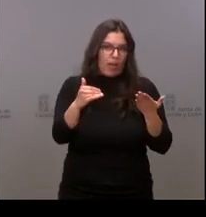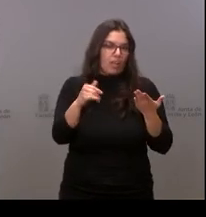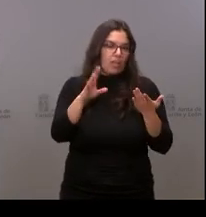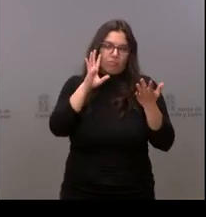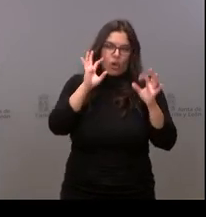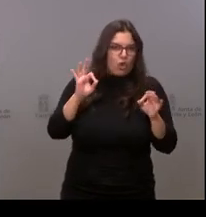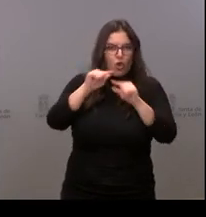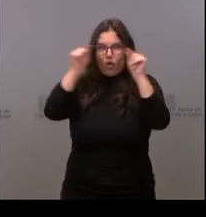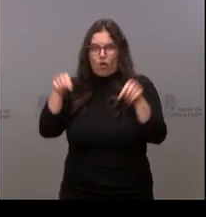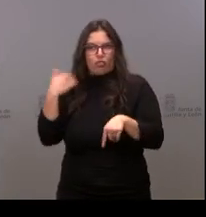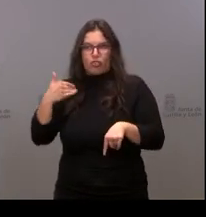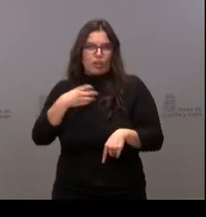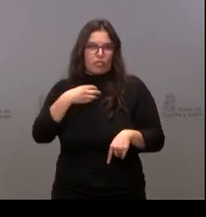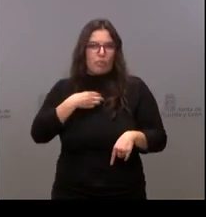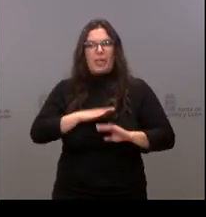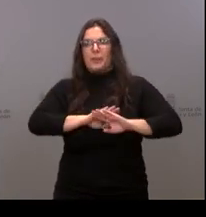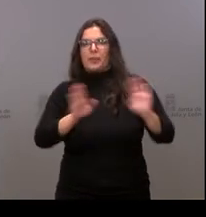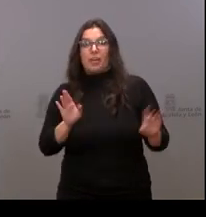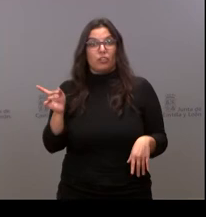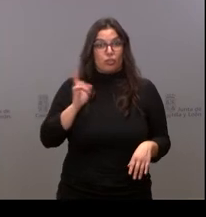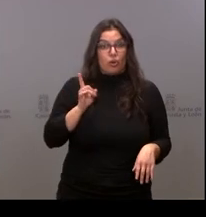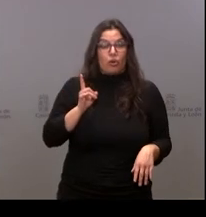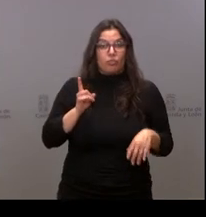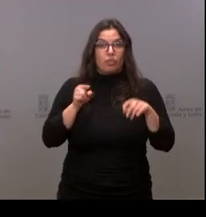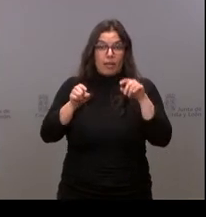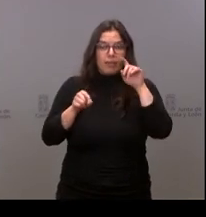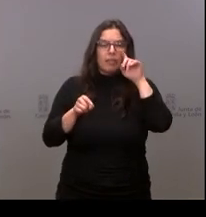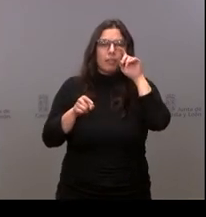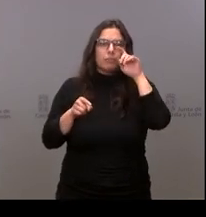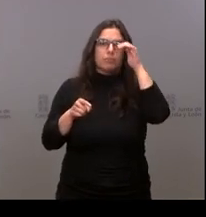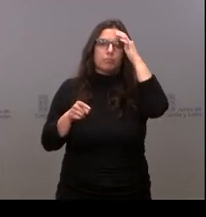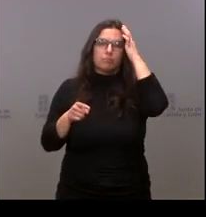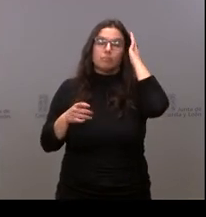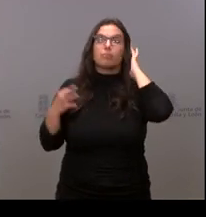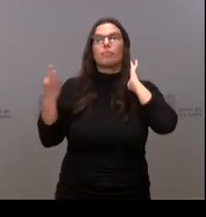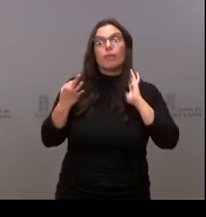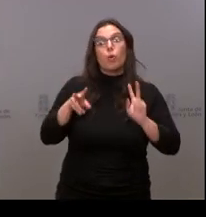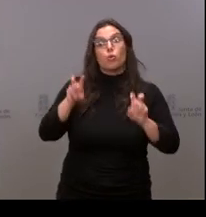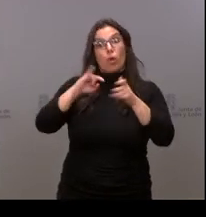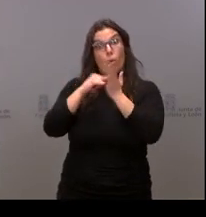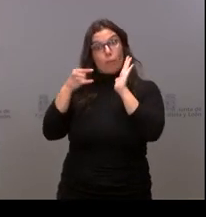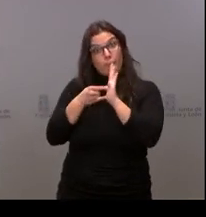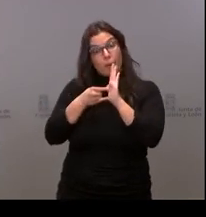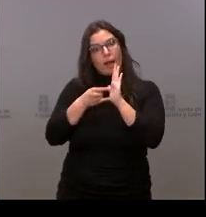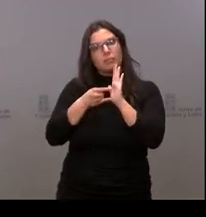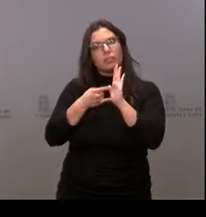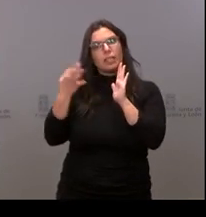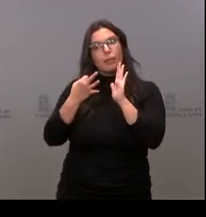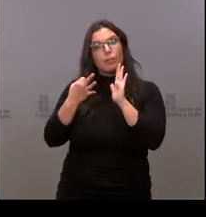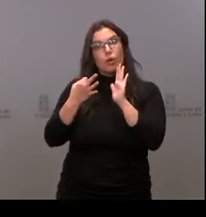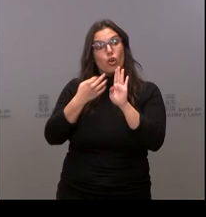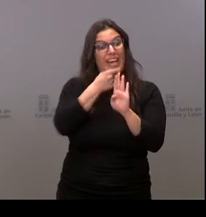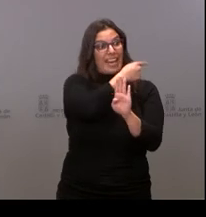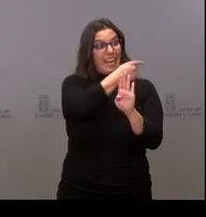supuesto, en Soria. Yo creo que ahí tenemos que el nuevo plan Soria tenemos que conseguir que